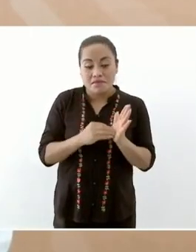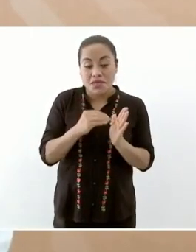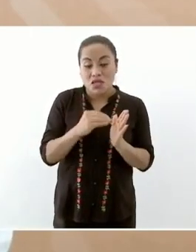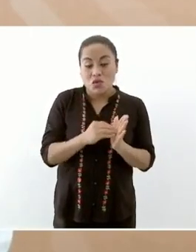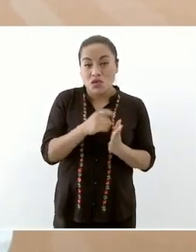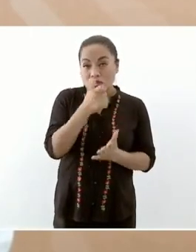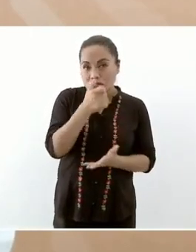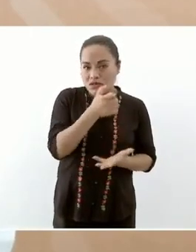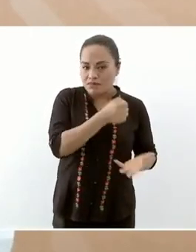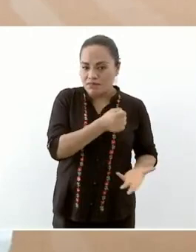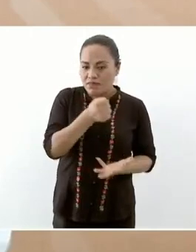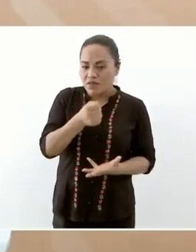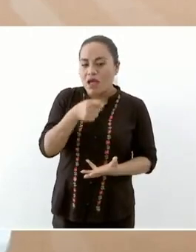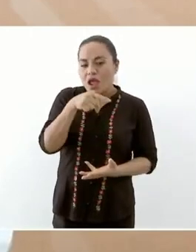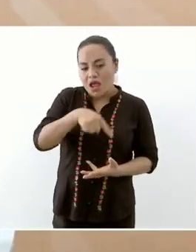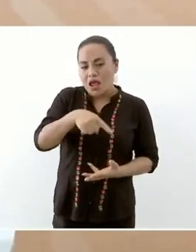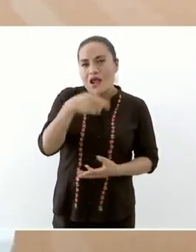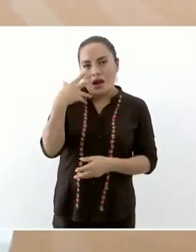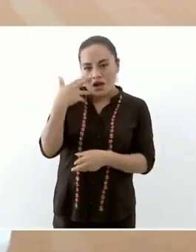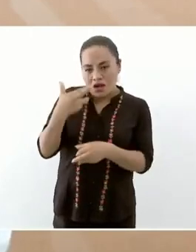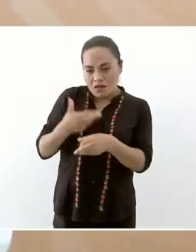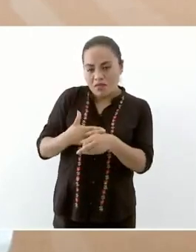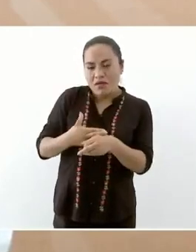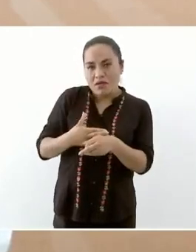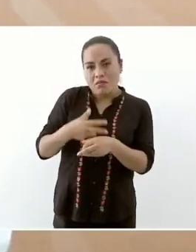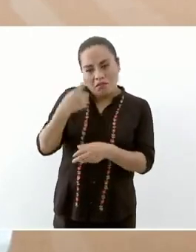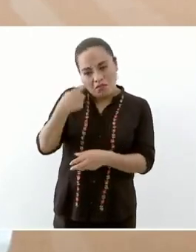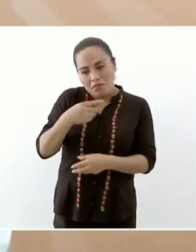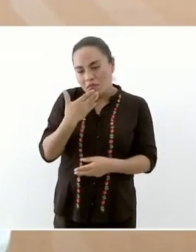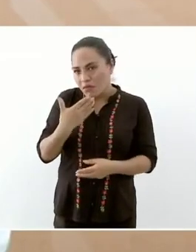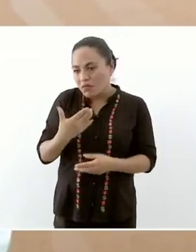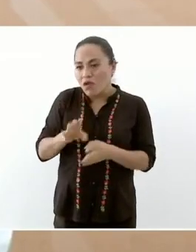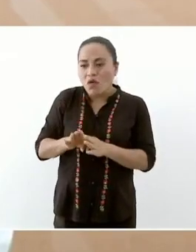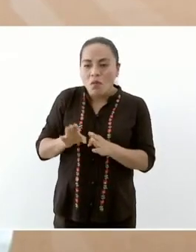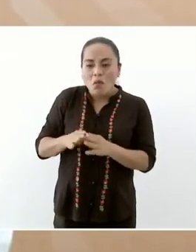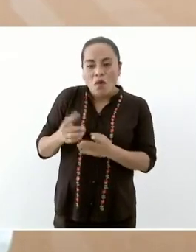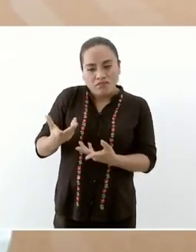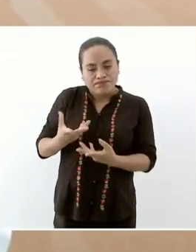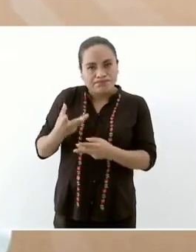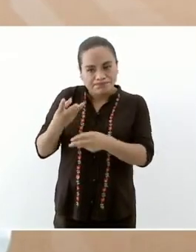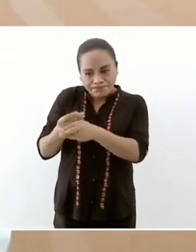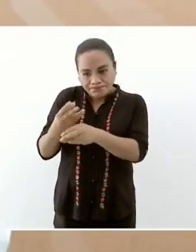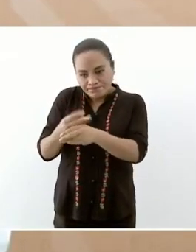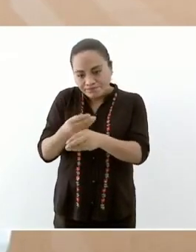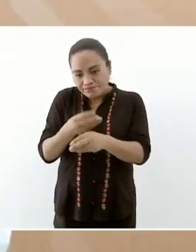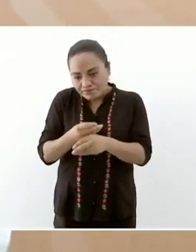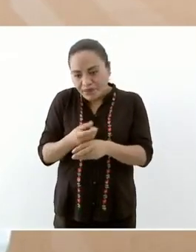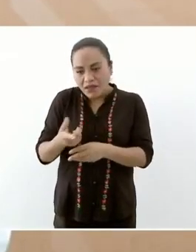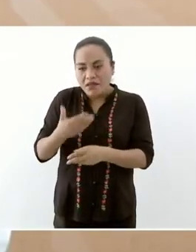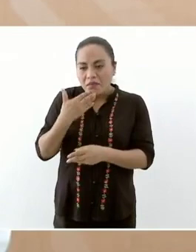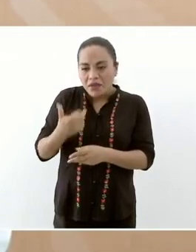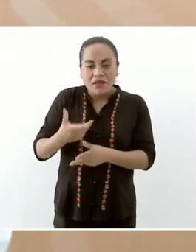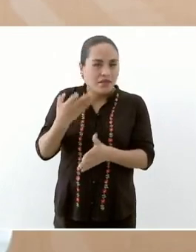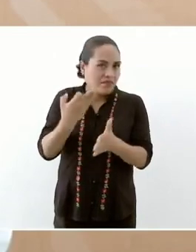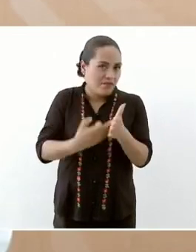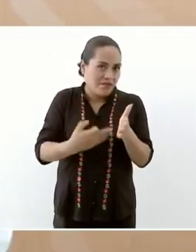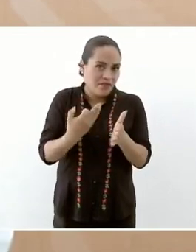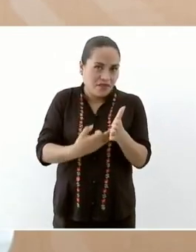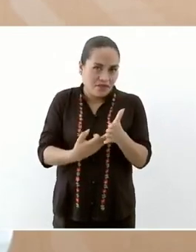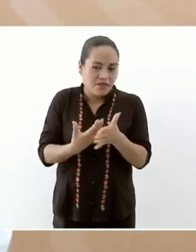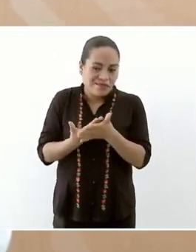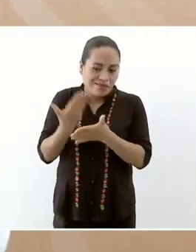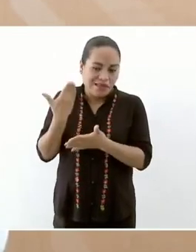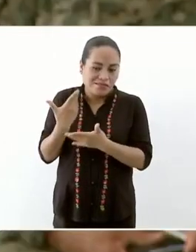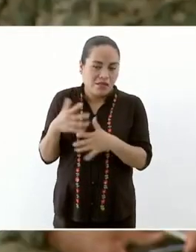para finiquitar para resolver eso que tenemos todavía